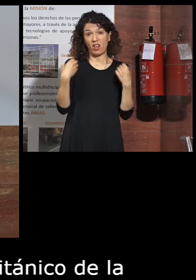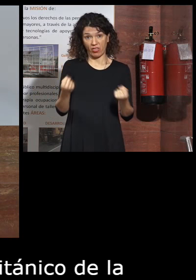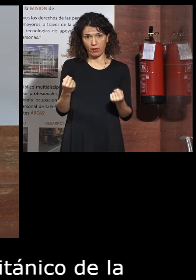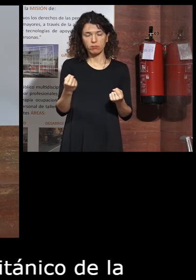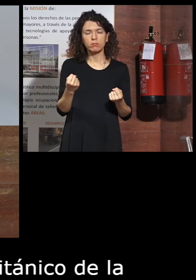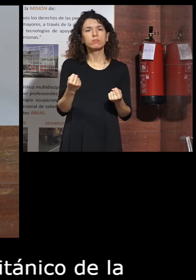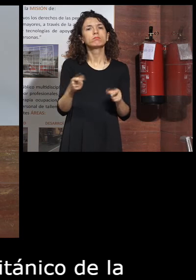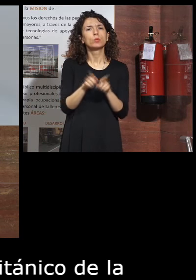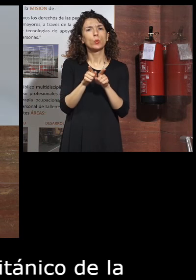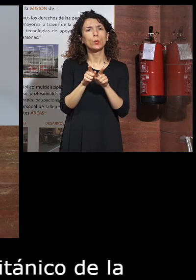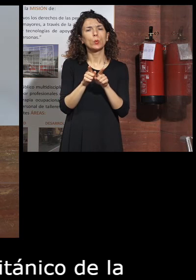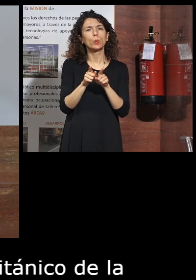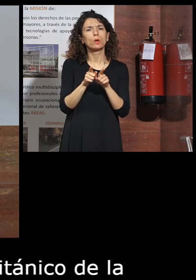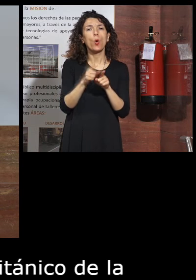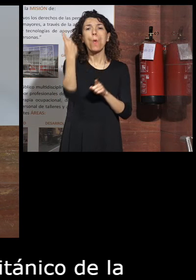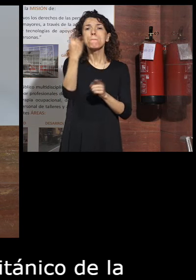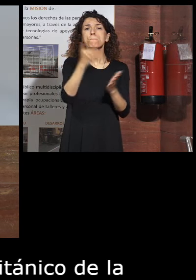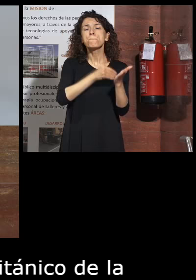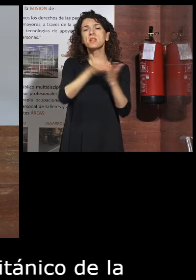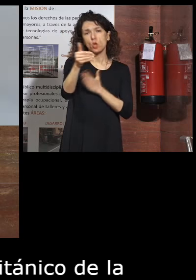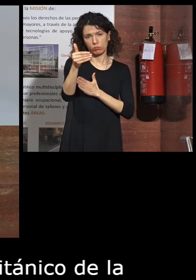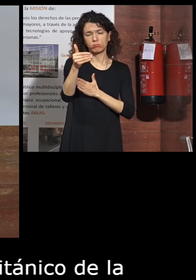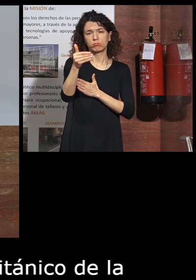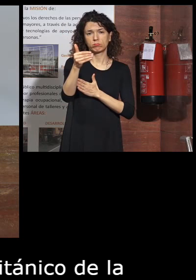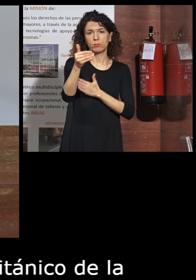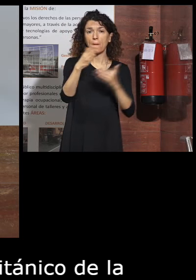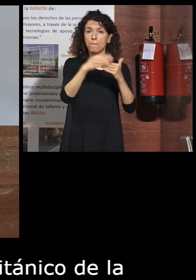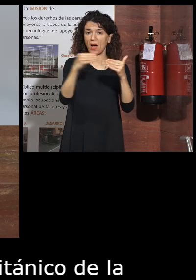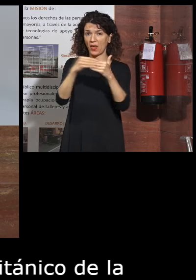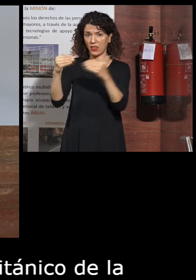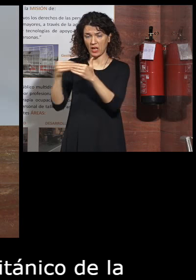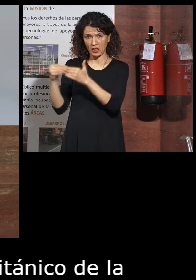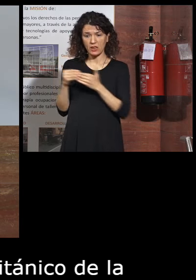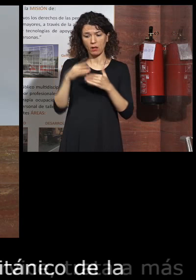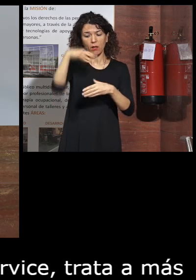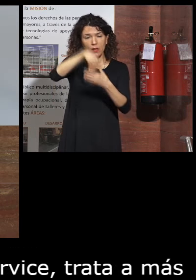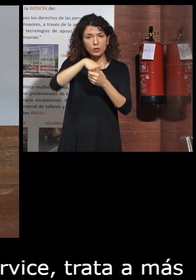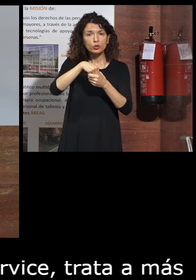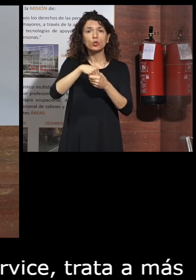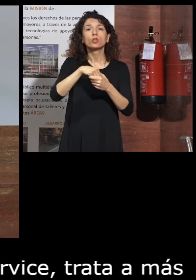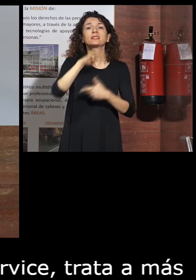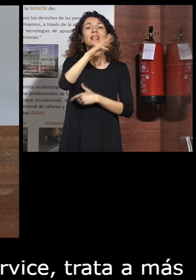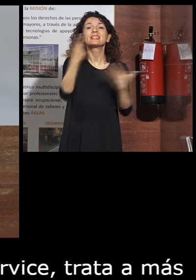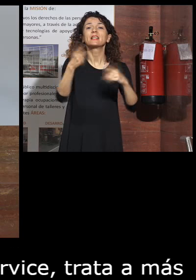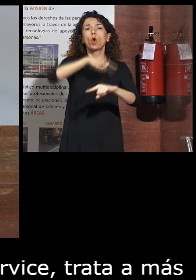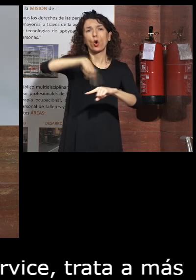trata a más de un millón de pacientes educados en el proceso.